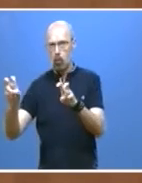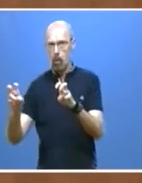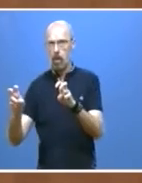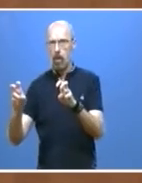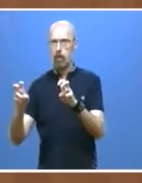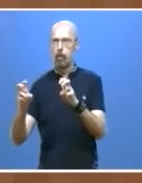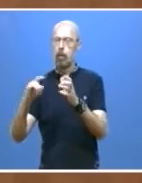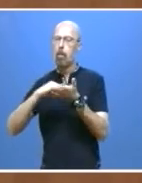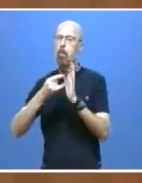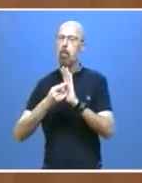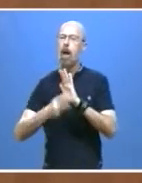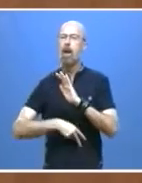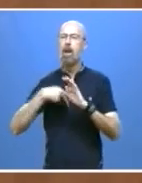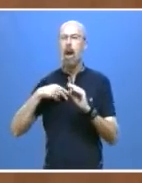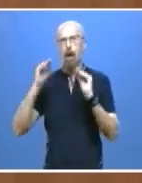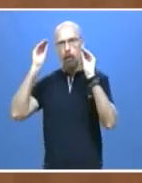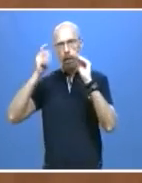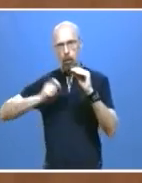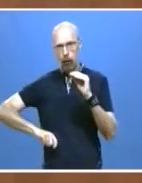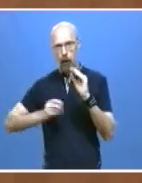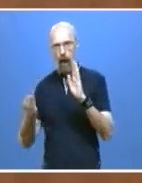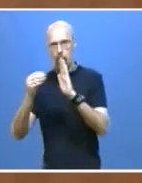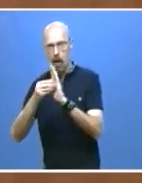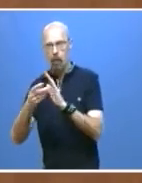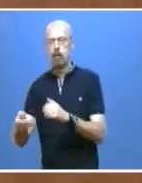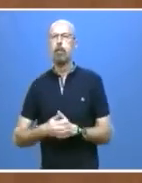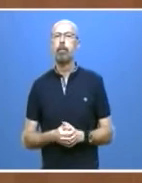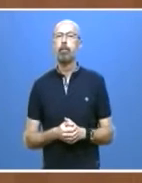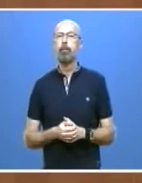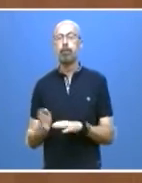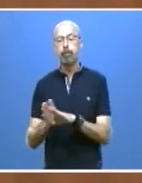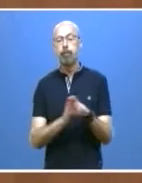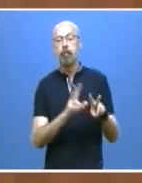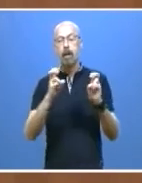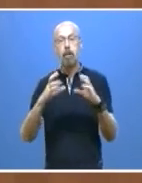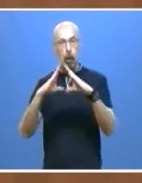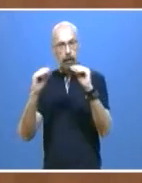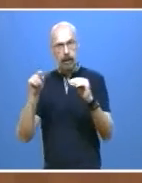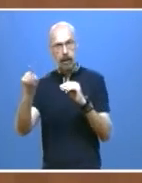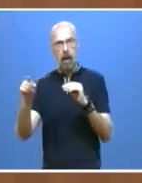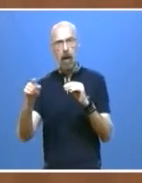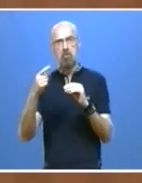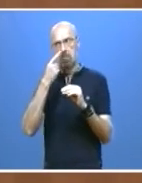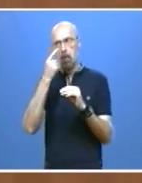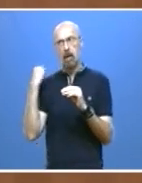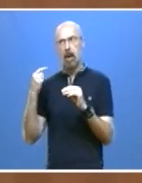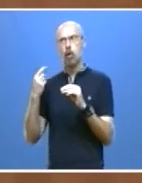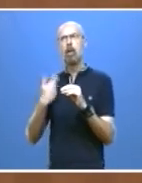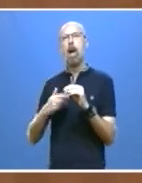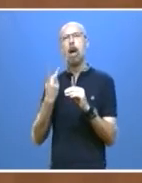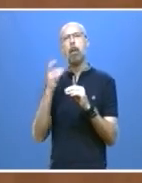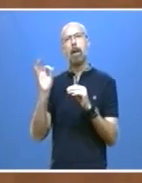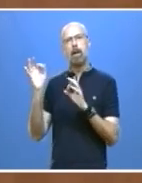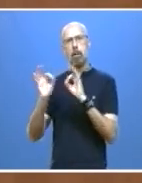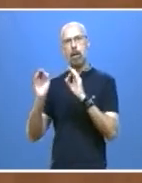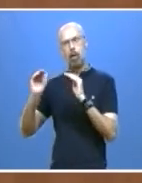de formación profesional. En el ámbito de la universidad, hemos reducido en el curso pasado más de un 20% y nuestro